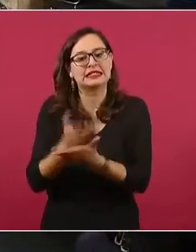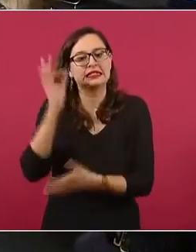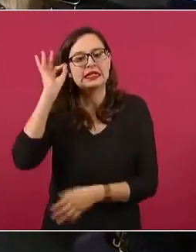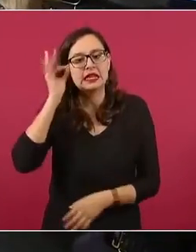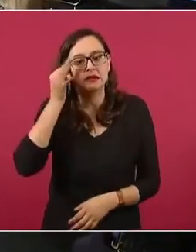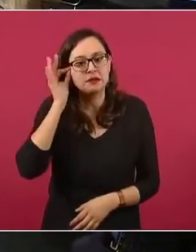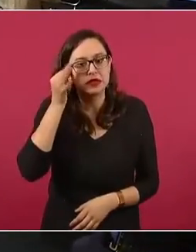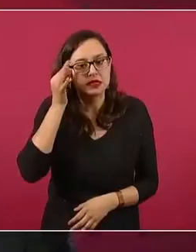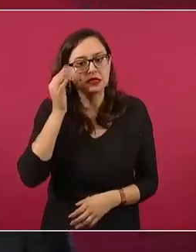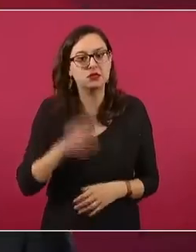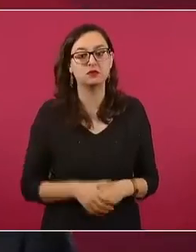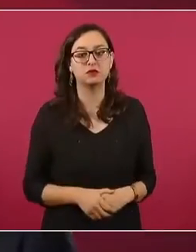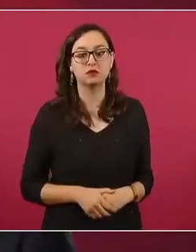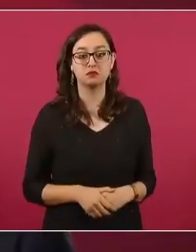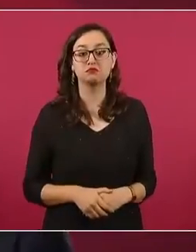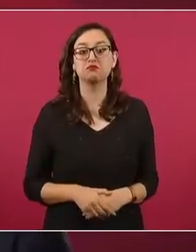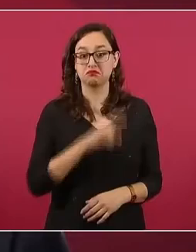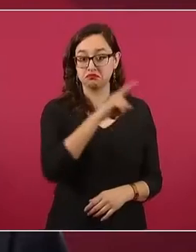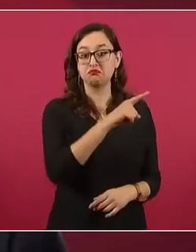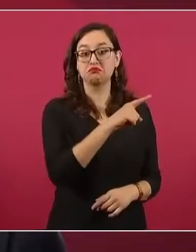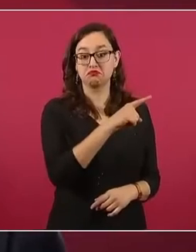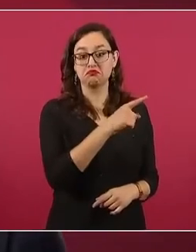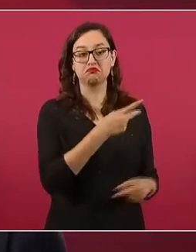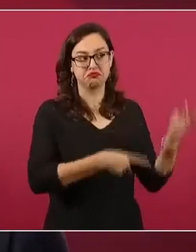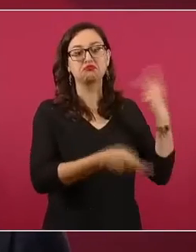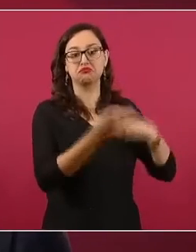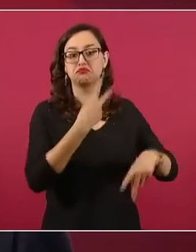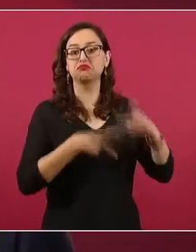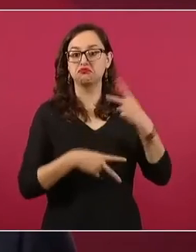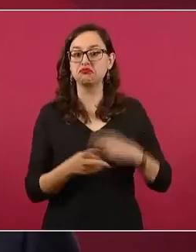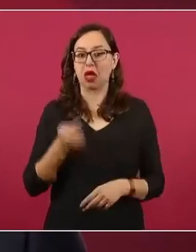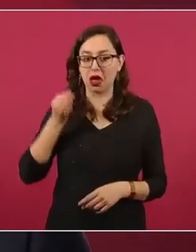y puede ser un año sin cobrar,